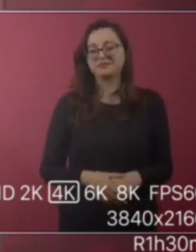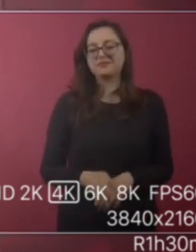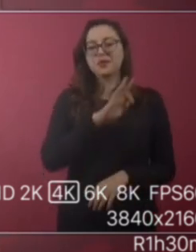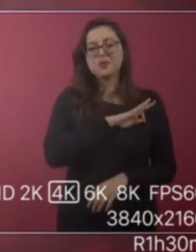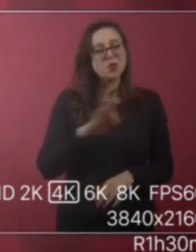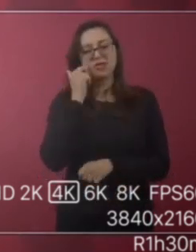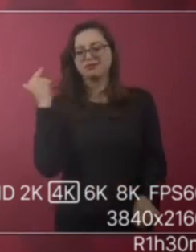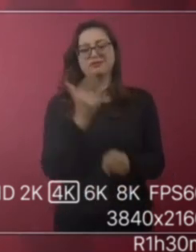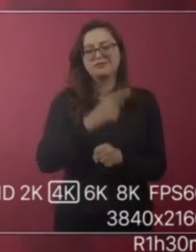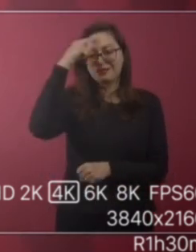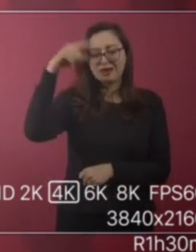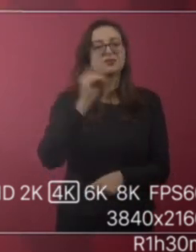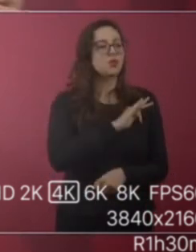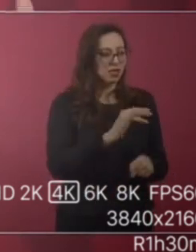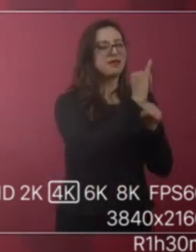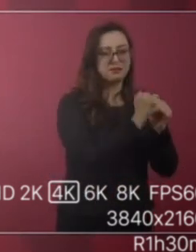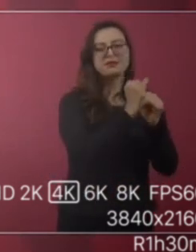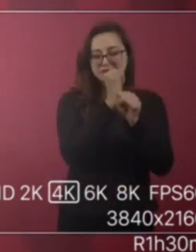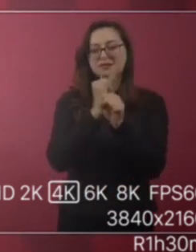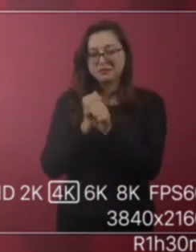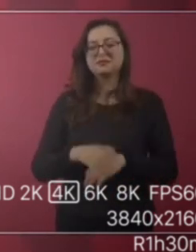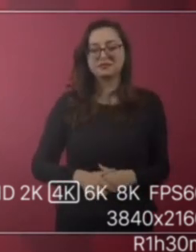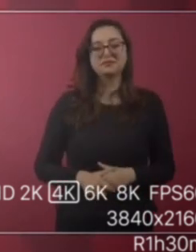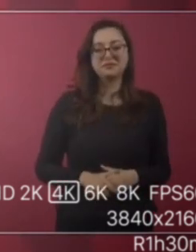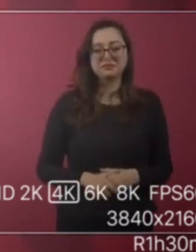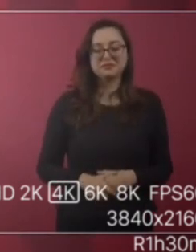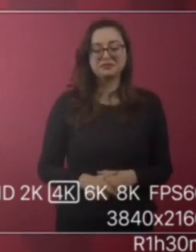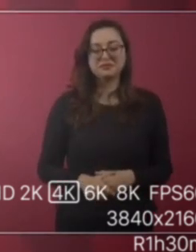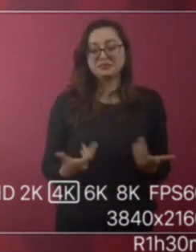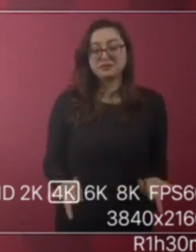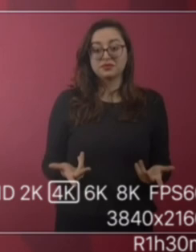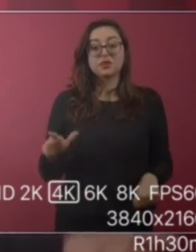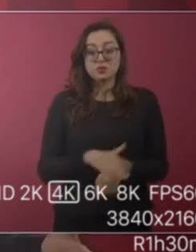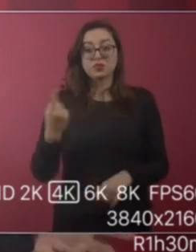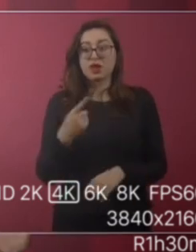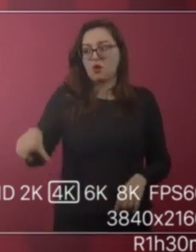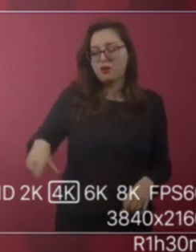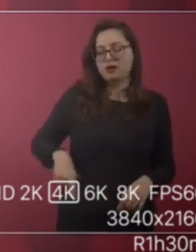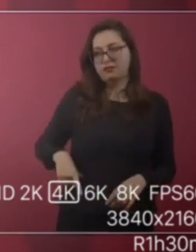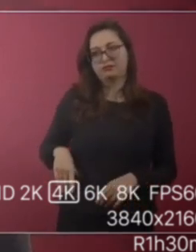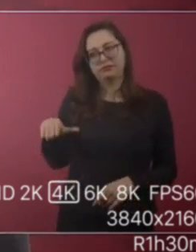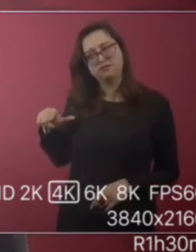información, se consigue la información. Porque los organismos del Estado